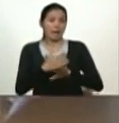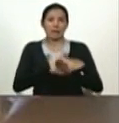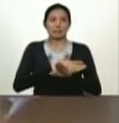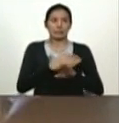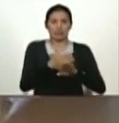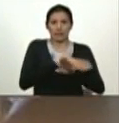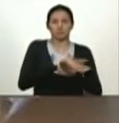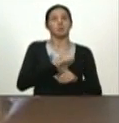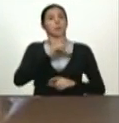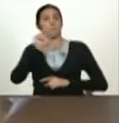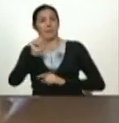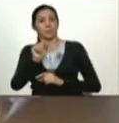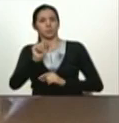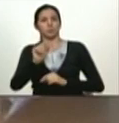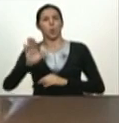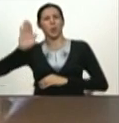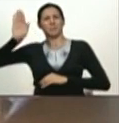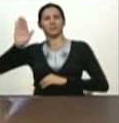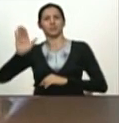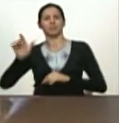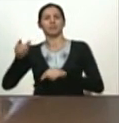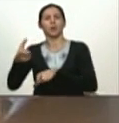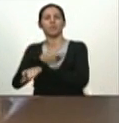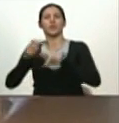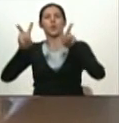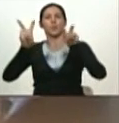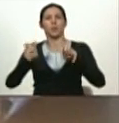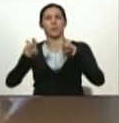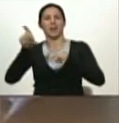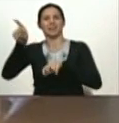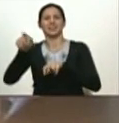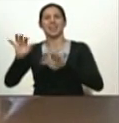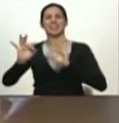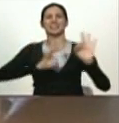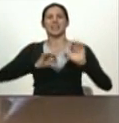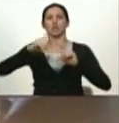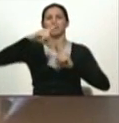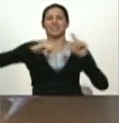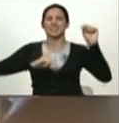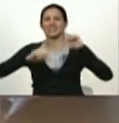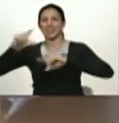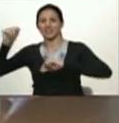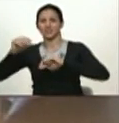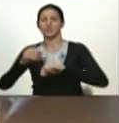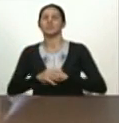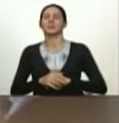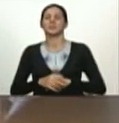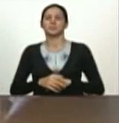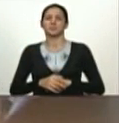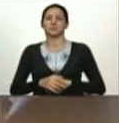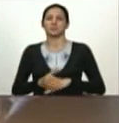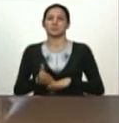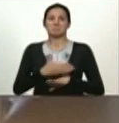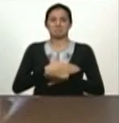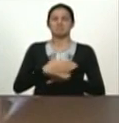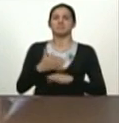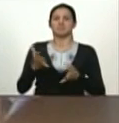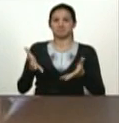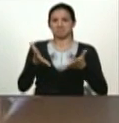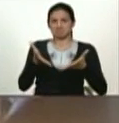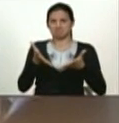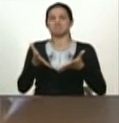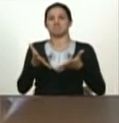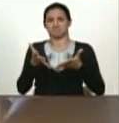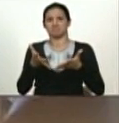del gobierno que se hizo en el Teresa Carreño. Un mes antes se había obtenido la victoria electoral de la